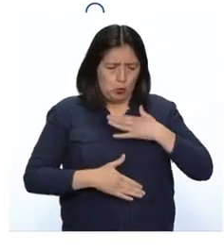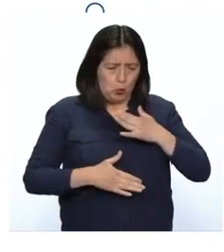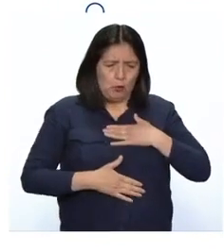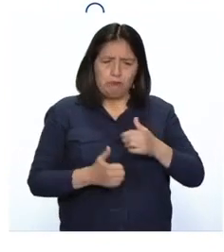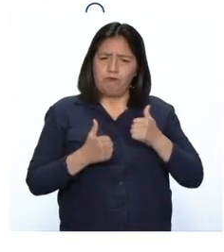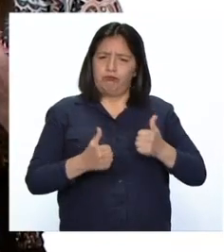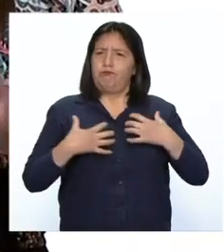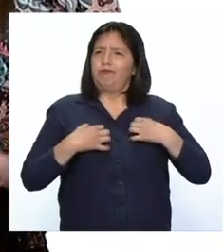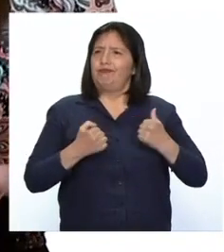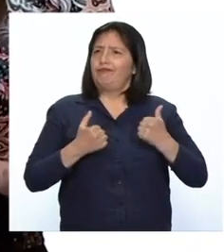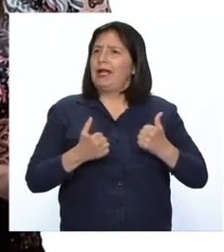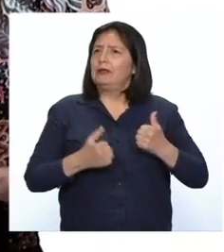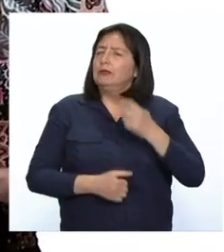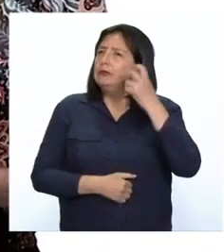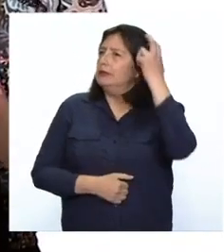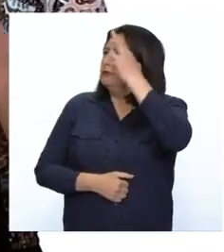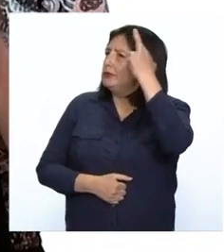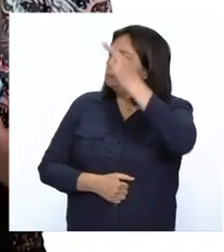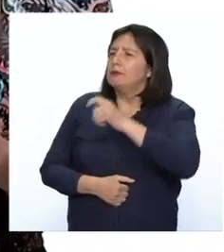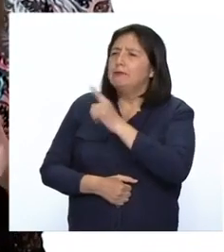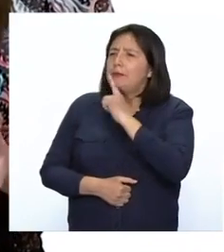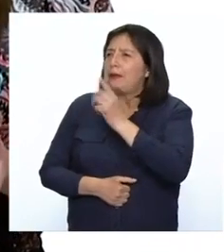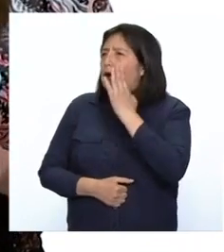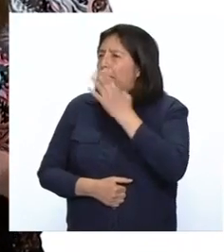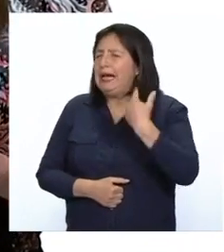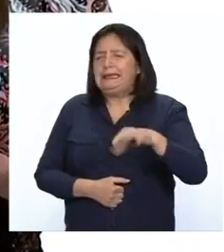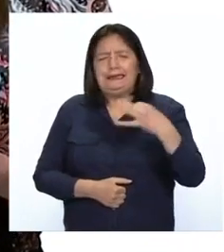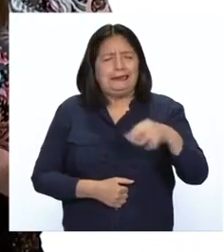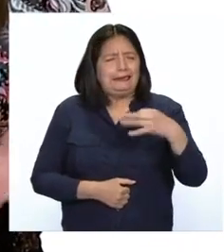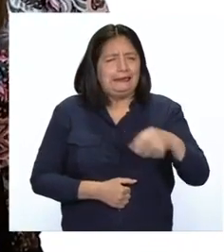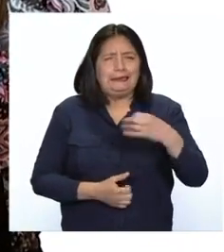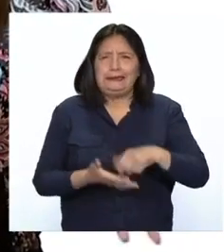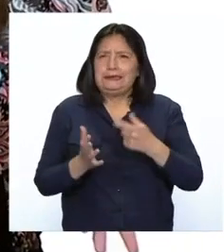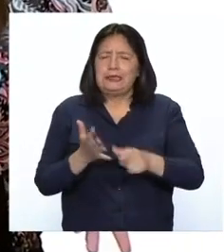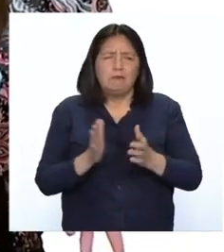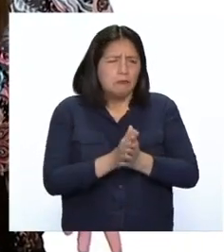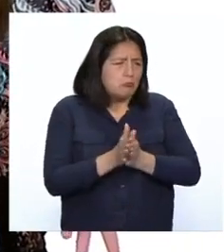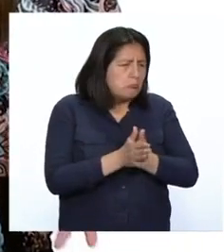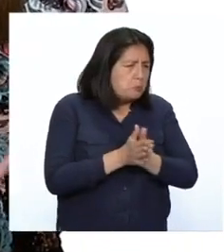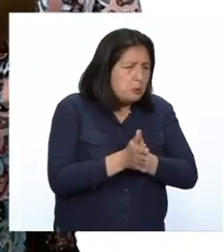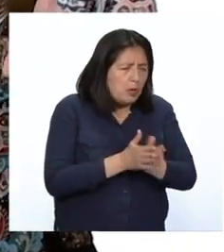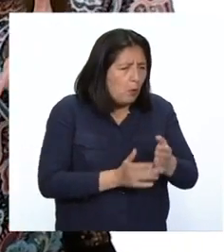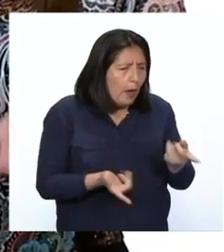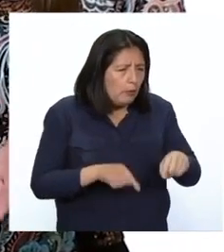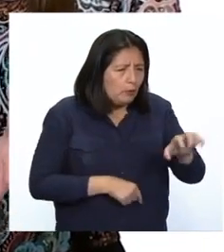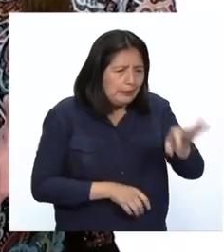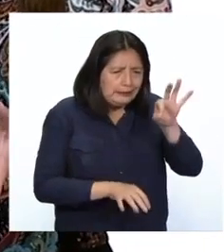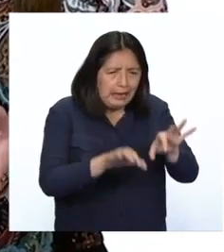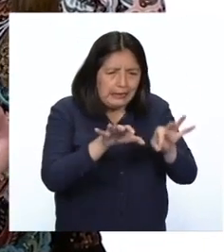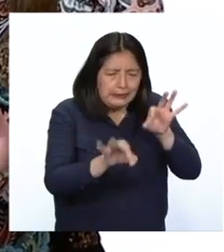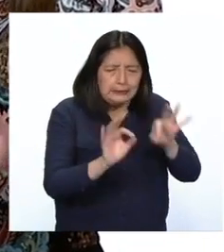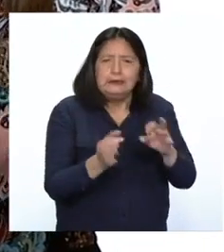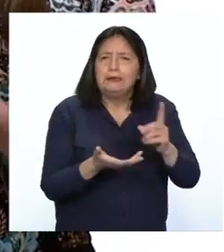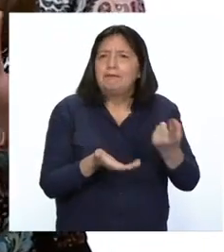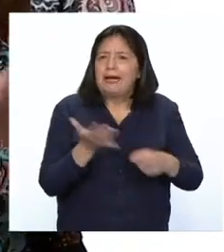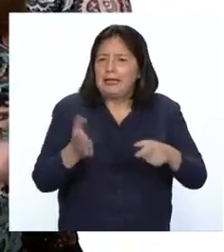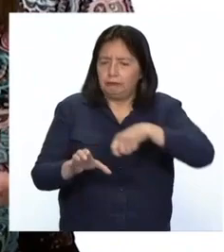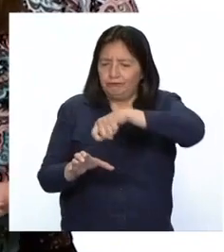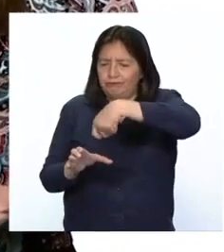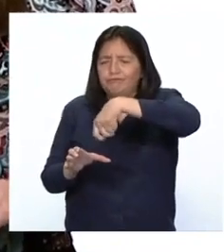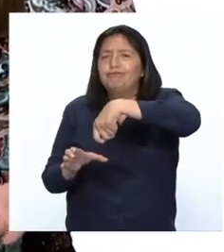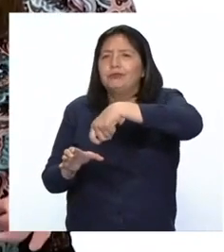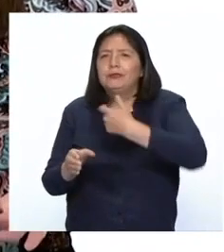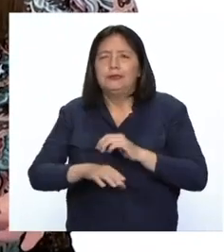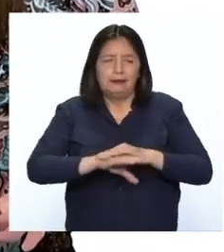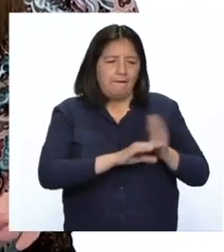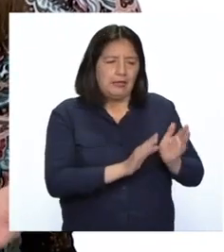esté sano. Por eso nuestros padres siempre ponen mucho empeño cuando escogen los productos para cocinar nuestros alimentos y